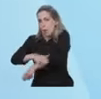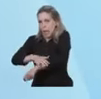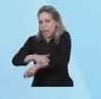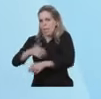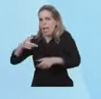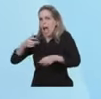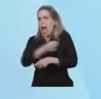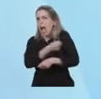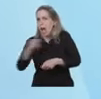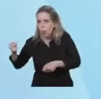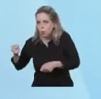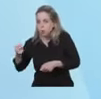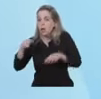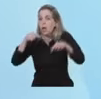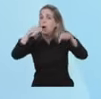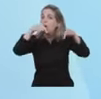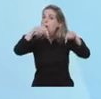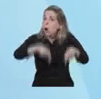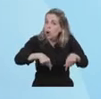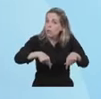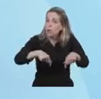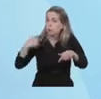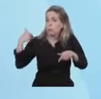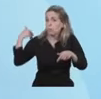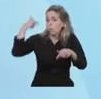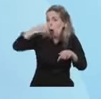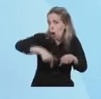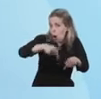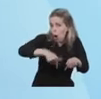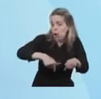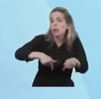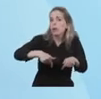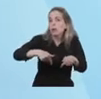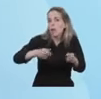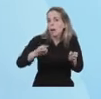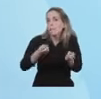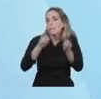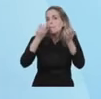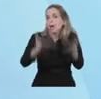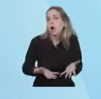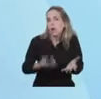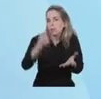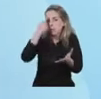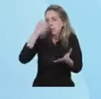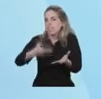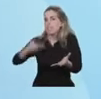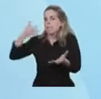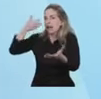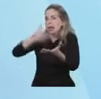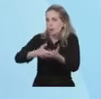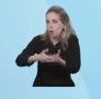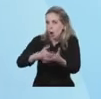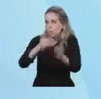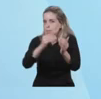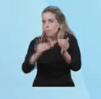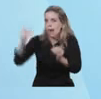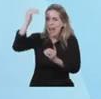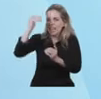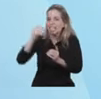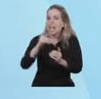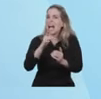una recuperación de la economía. Este año se recuperó la inversión 14 puntos por encima